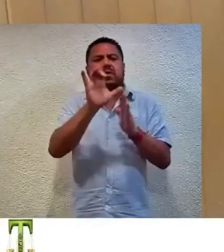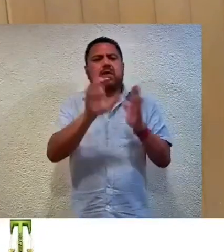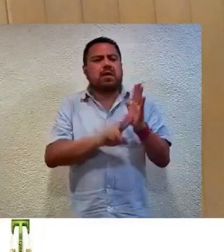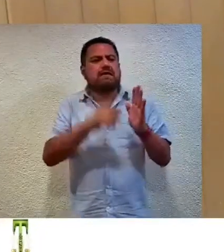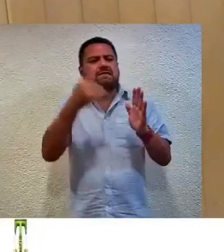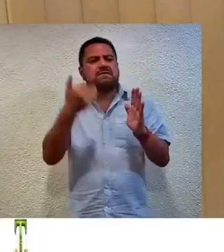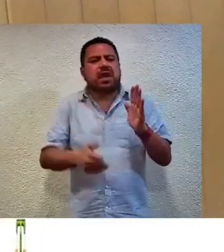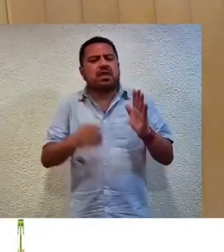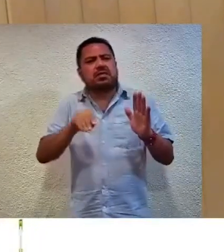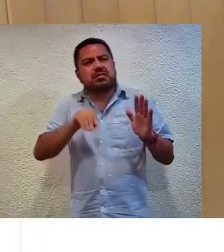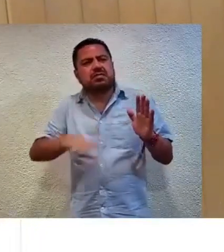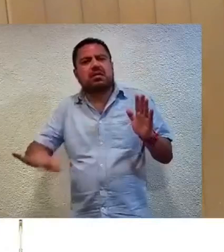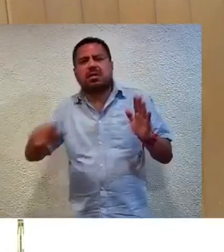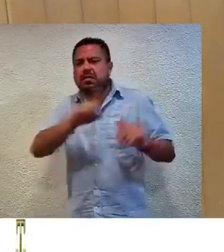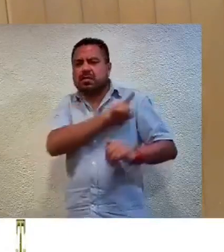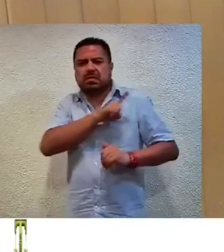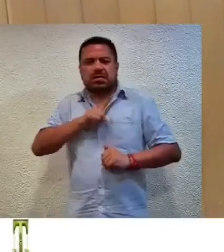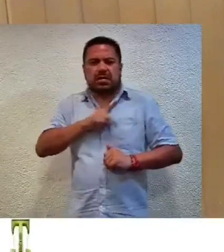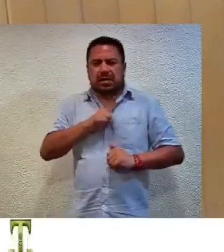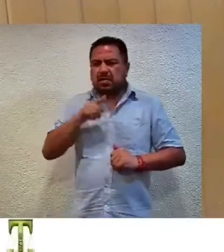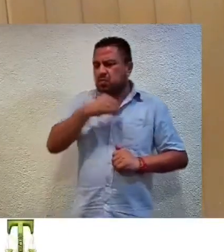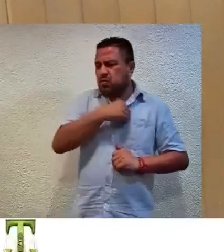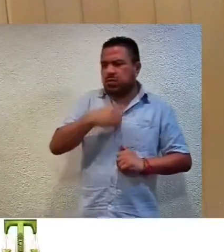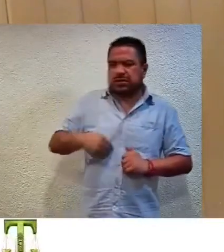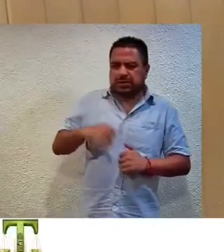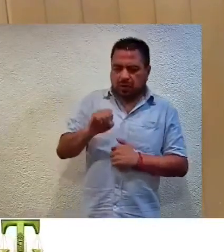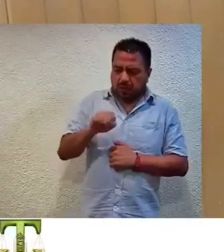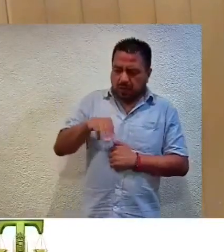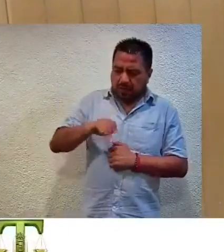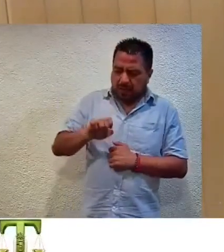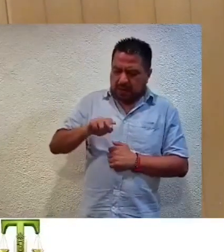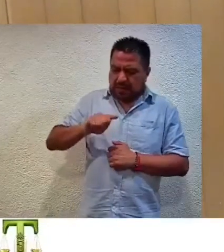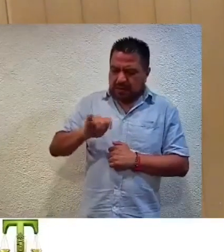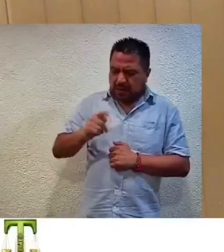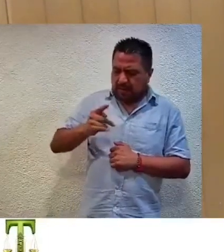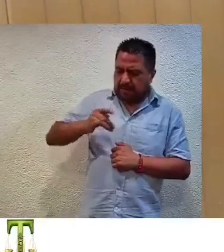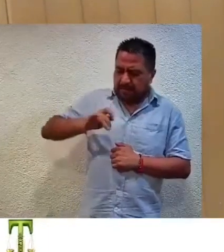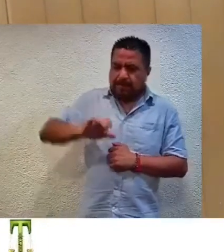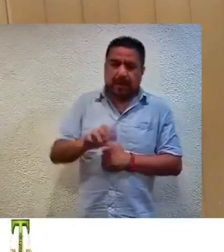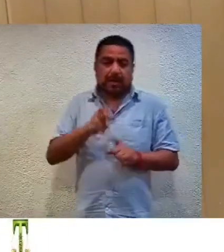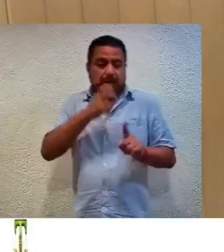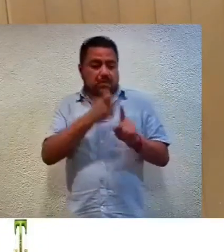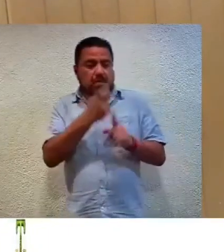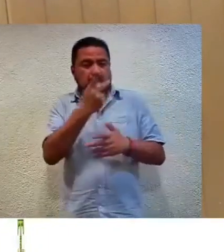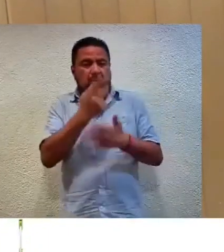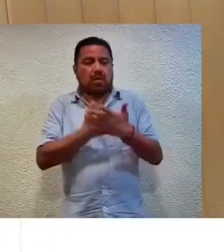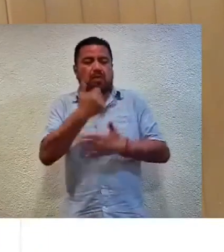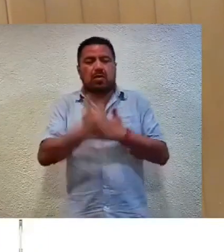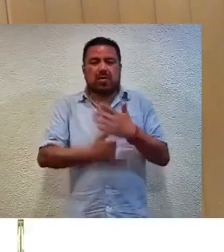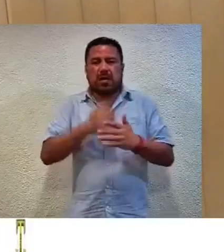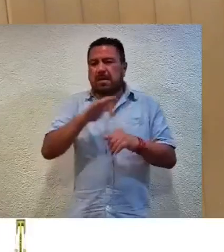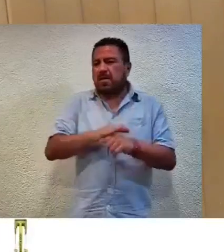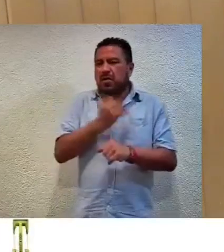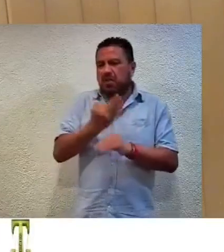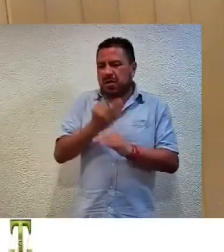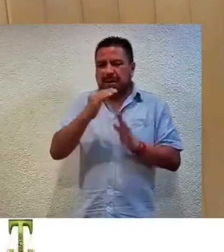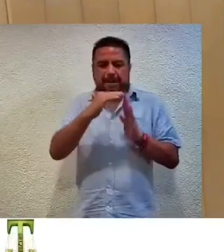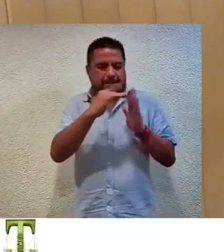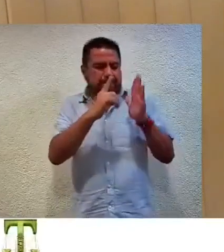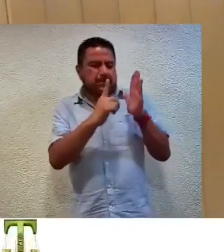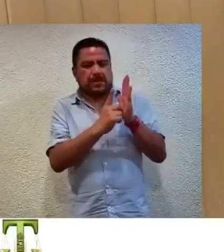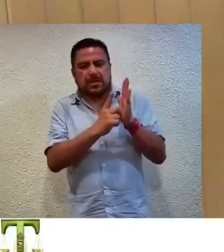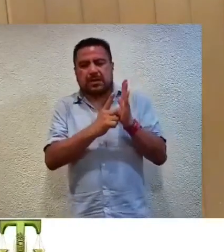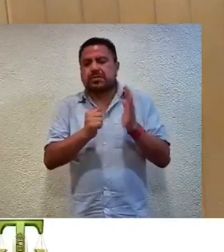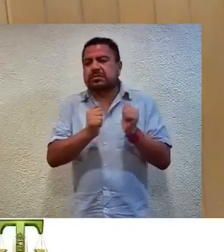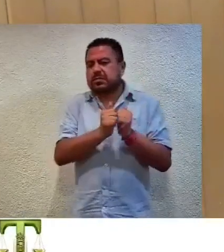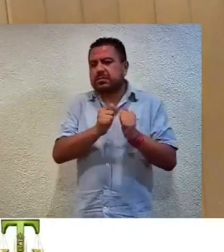cuestiones que le atribuye al H. Ayuntamiento de Huistepec, Guerrero. En el cuerpo del presente proyecto, por cuestión de metodología, se plantea